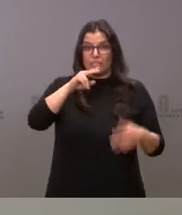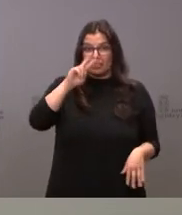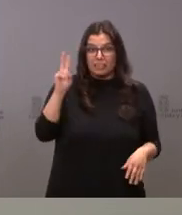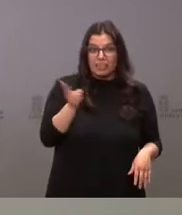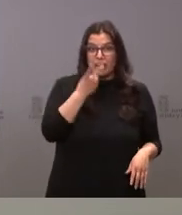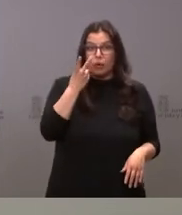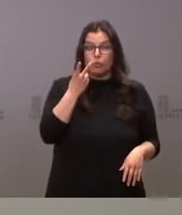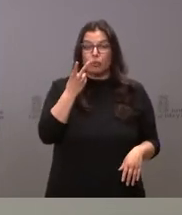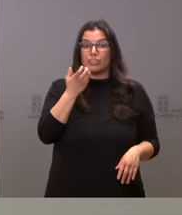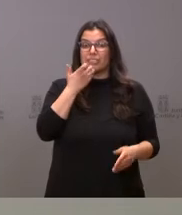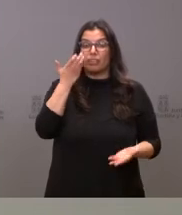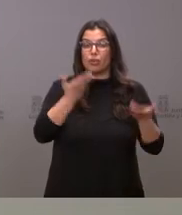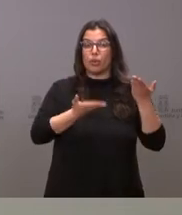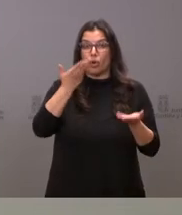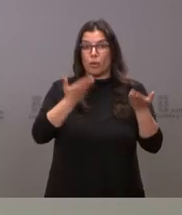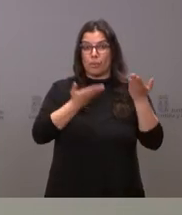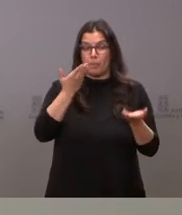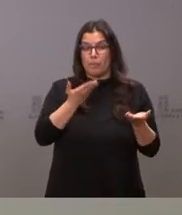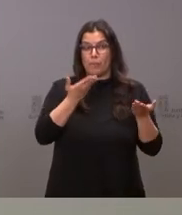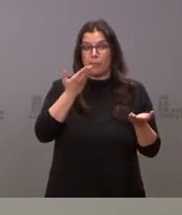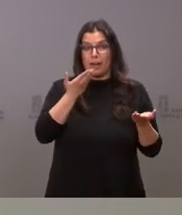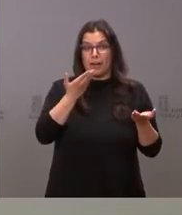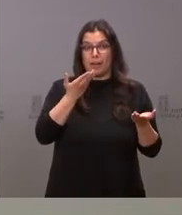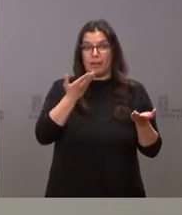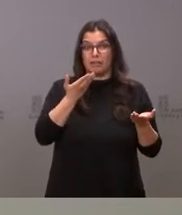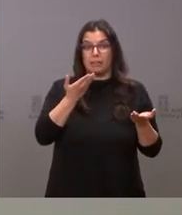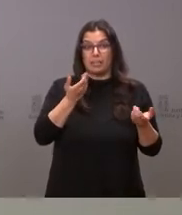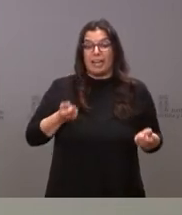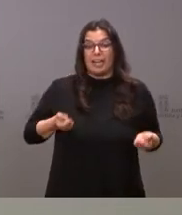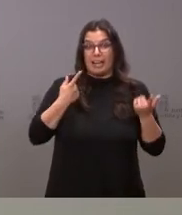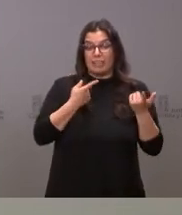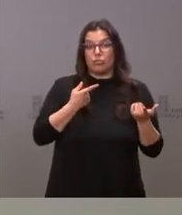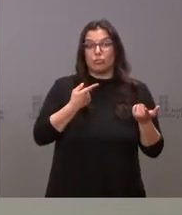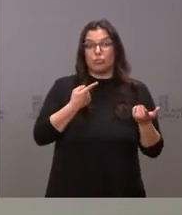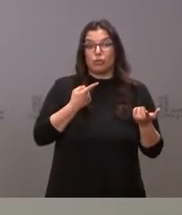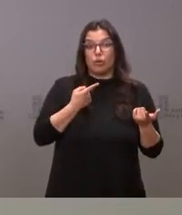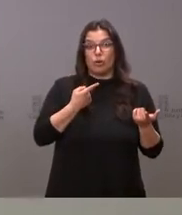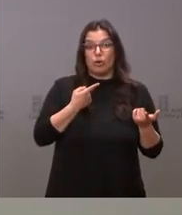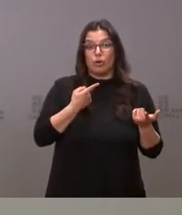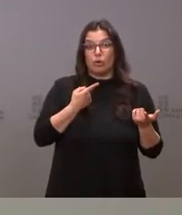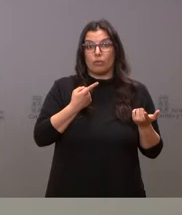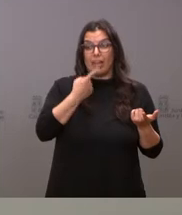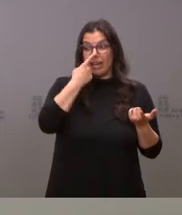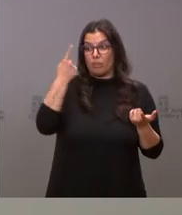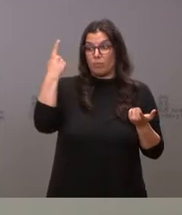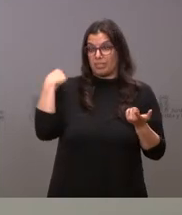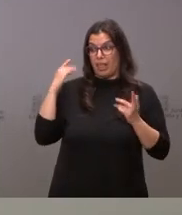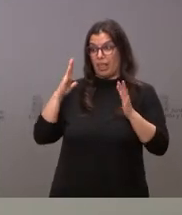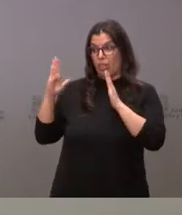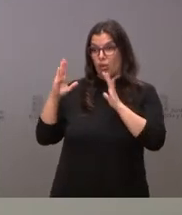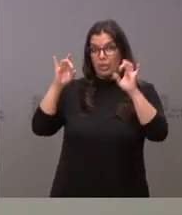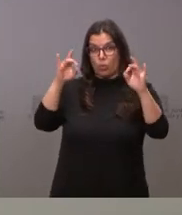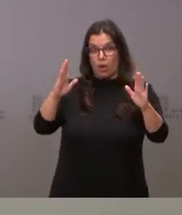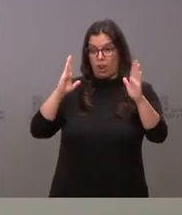prácticamente triplica el coste de la que tuvo lugar en el ejercicio y en el periodo precedente, lo que